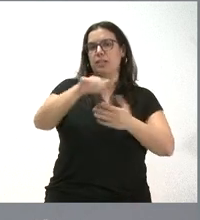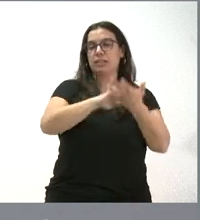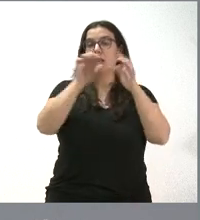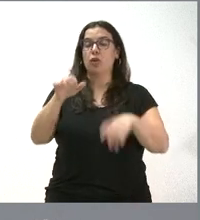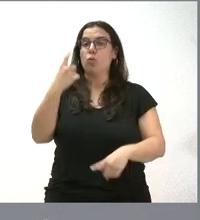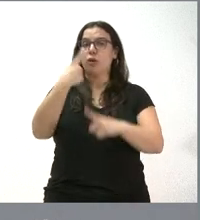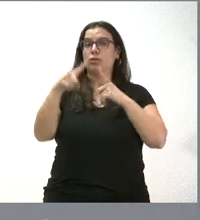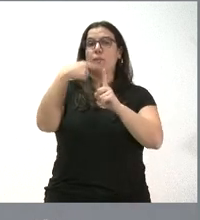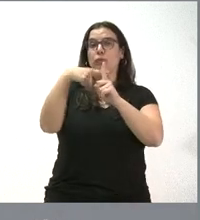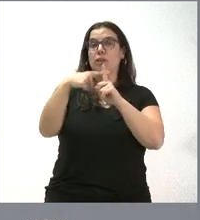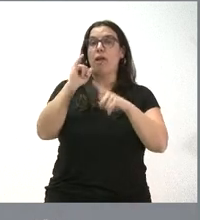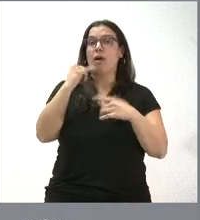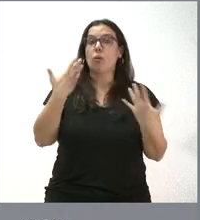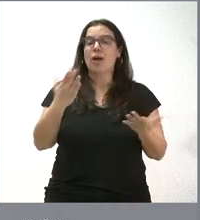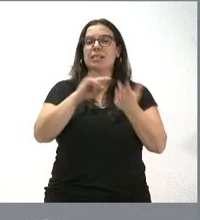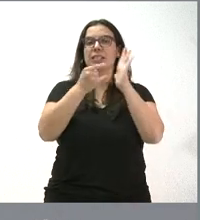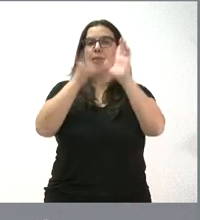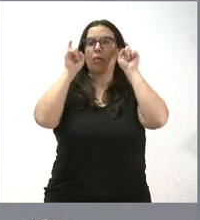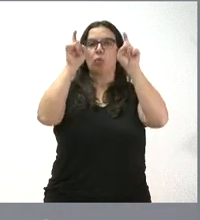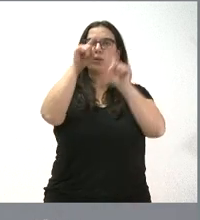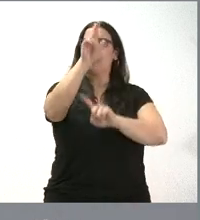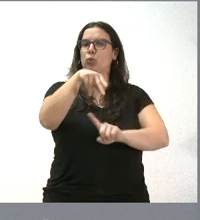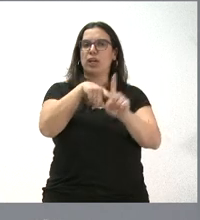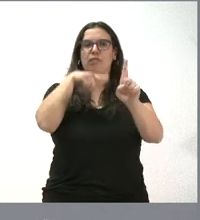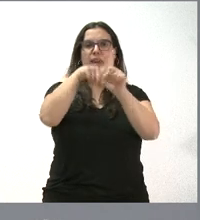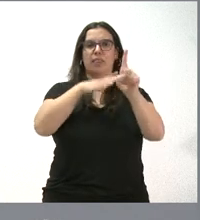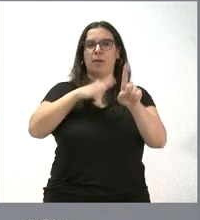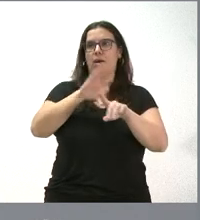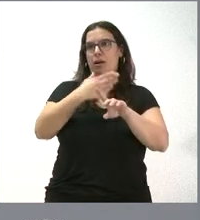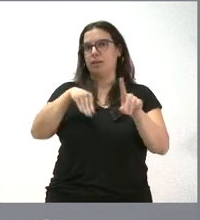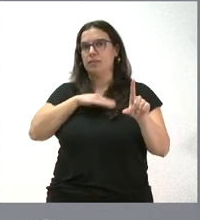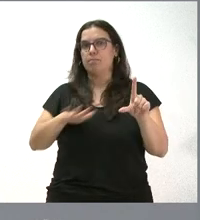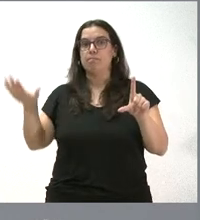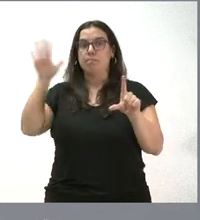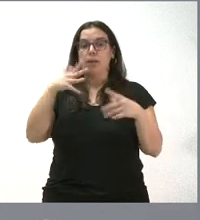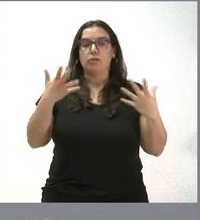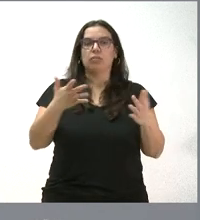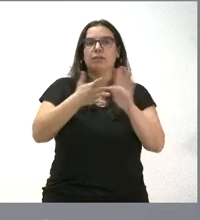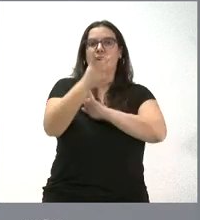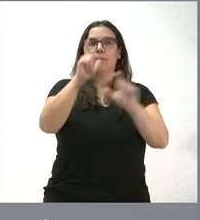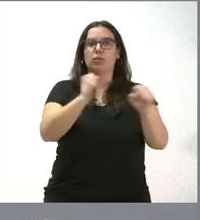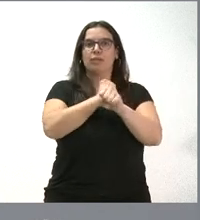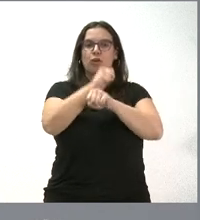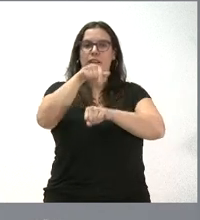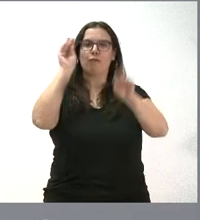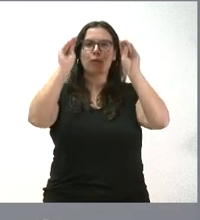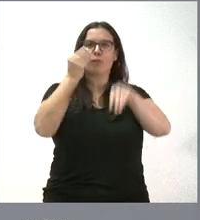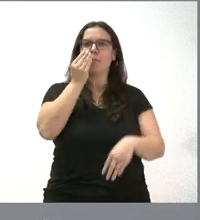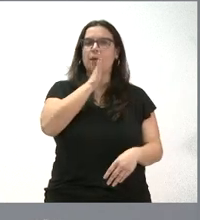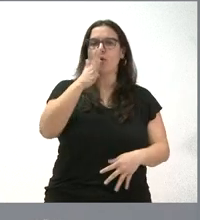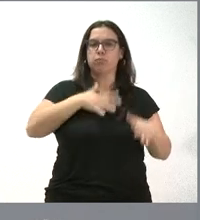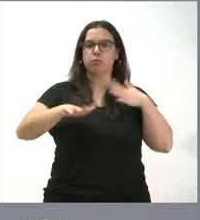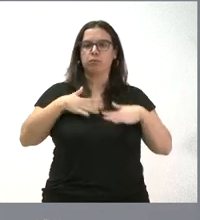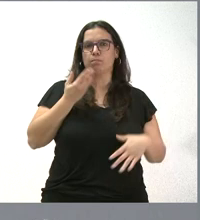elemento muy positivo, que es que el sistema educativo es una referencia dentro del contexto nacional y, por tanto, tenemos los trabajadores más formados, más preparados, más